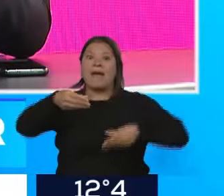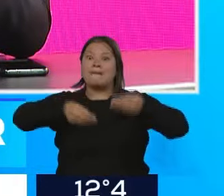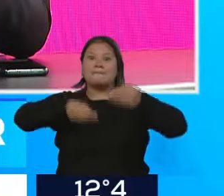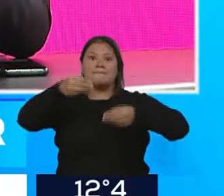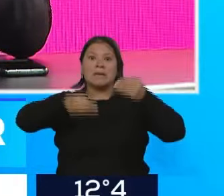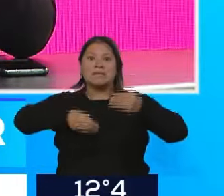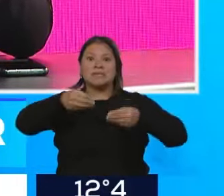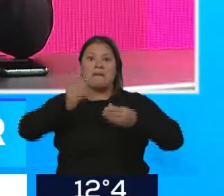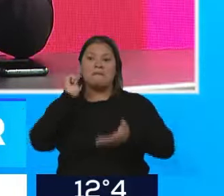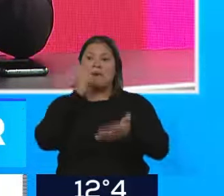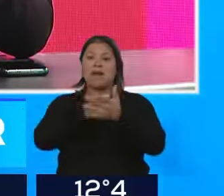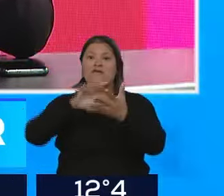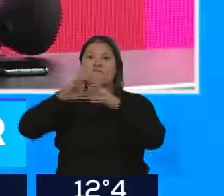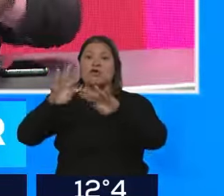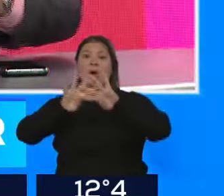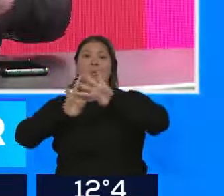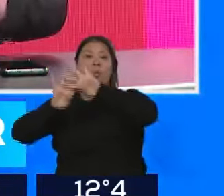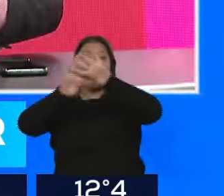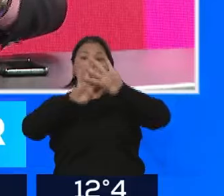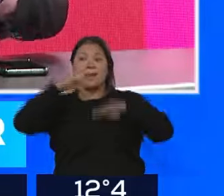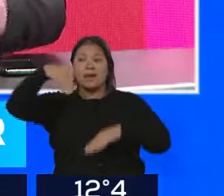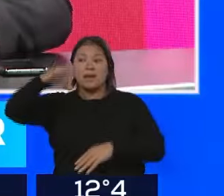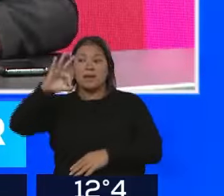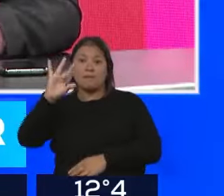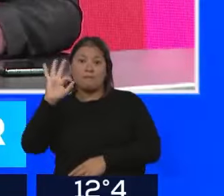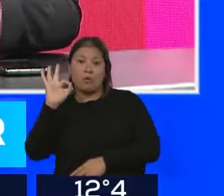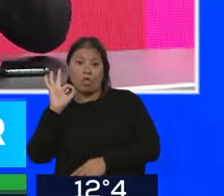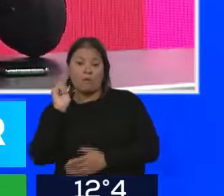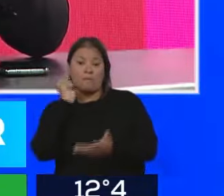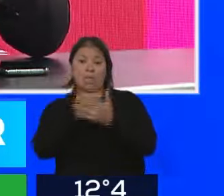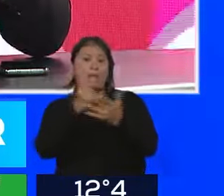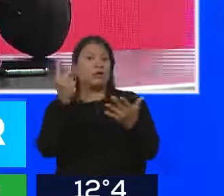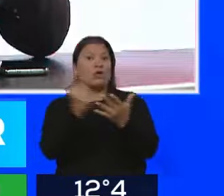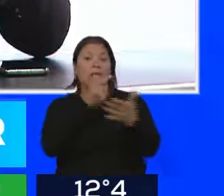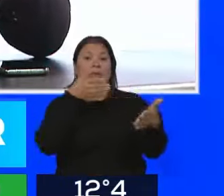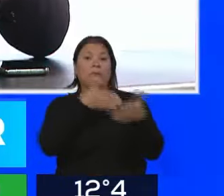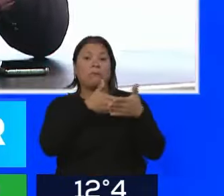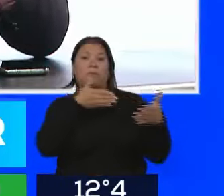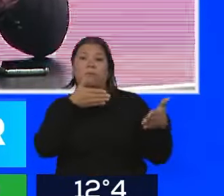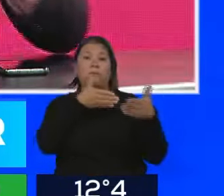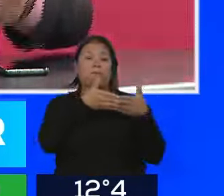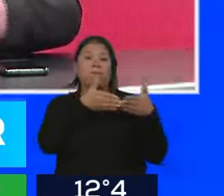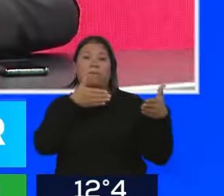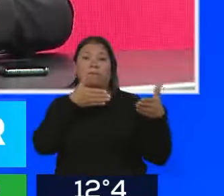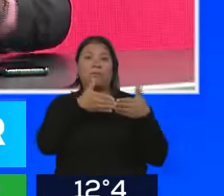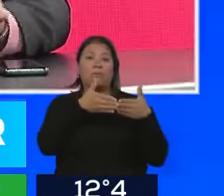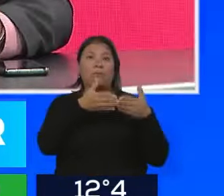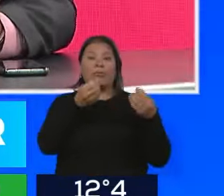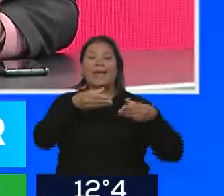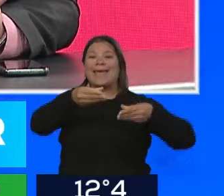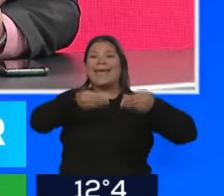lo podés hacer. Y es esta empresa la que ha estado de alguna manera frenando esta interoperabilidad porque justamente es la empresa